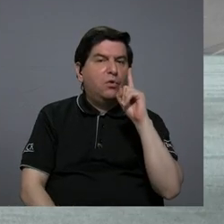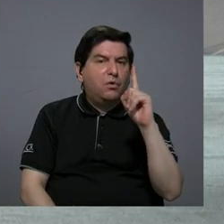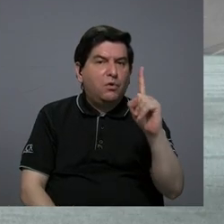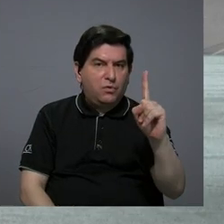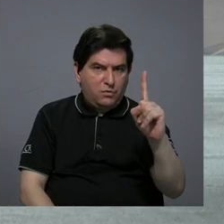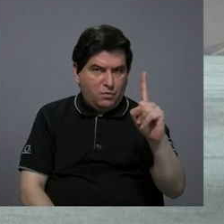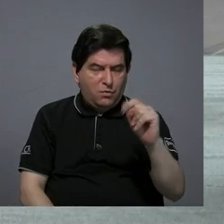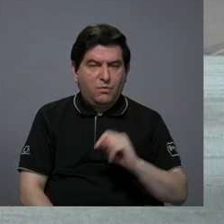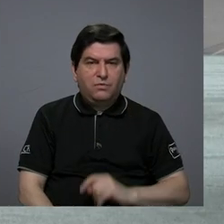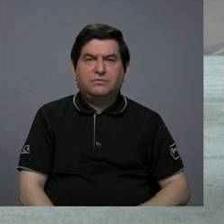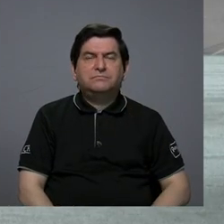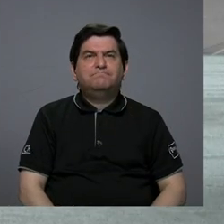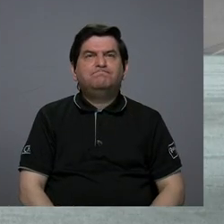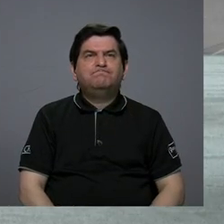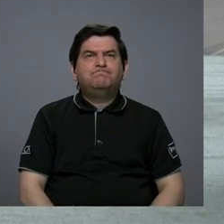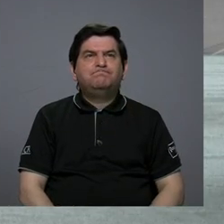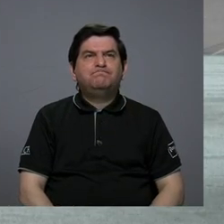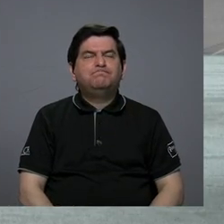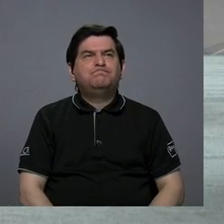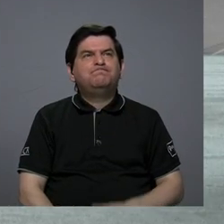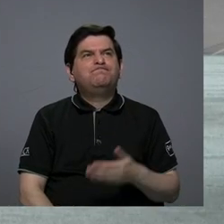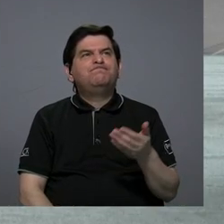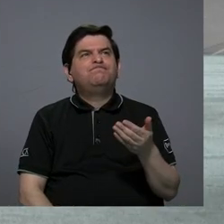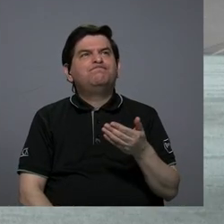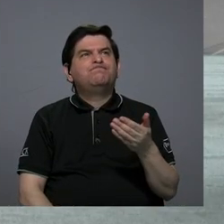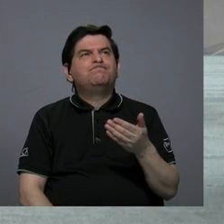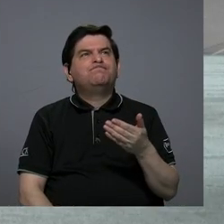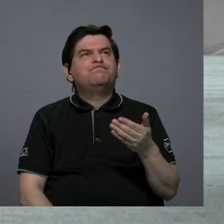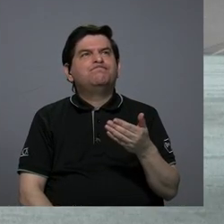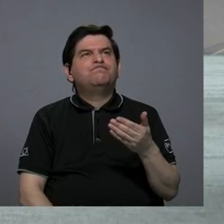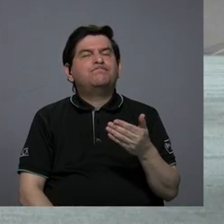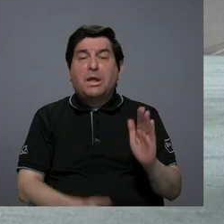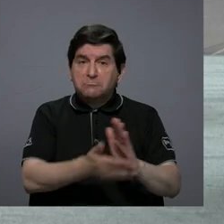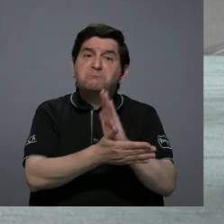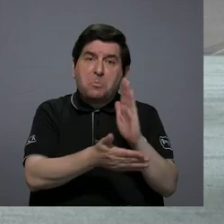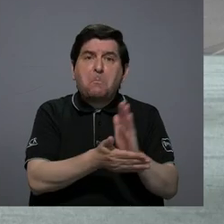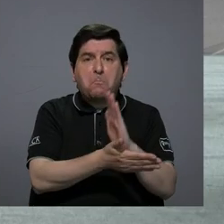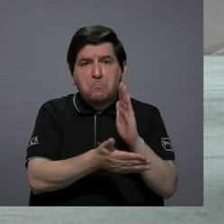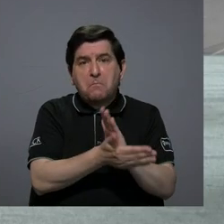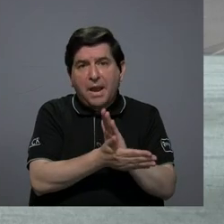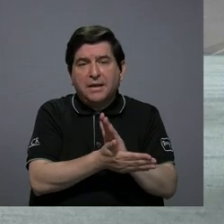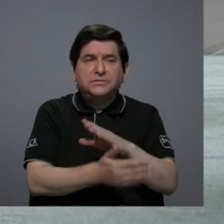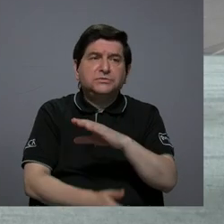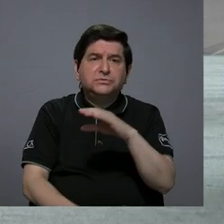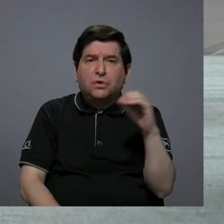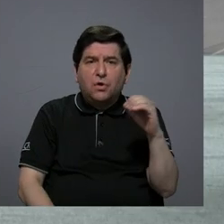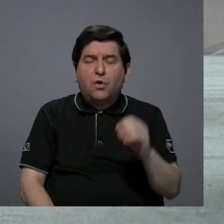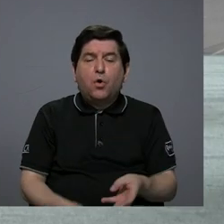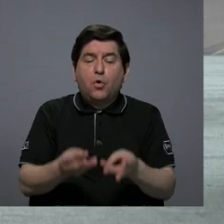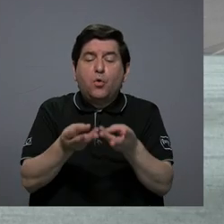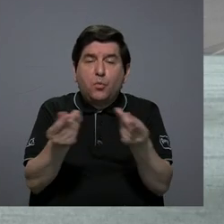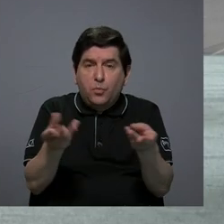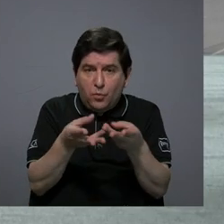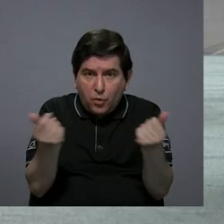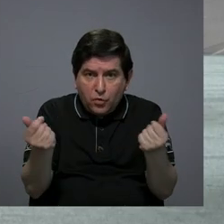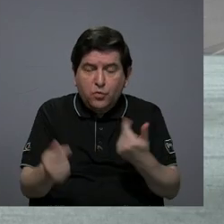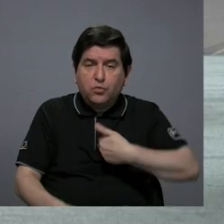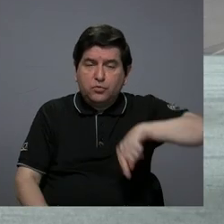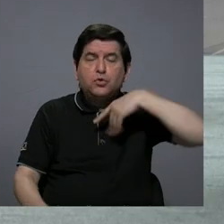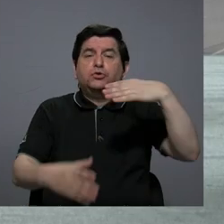documentos, uno de los productos que